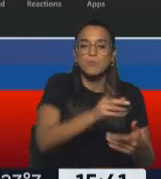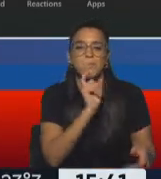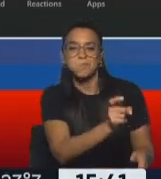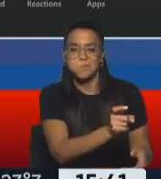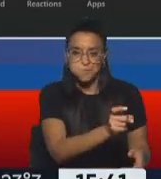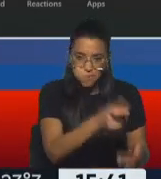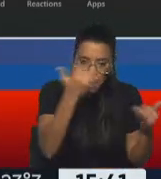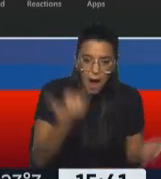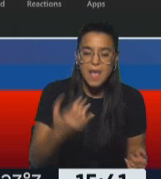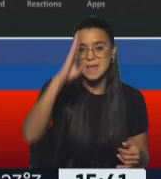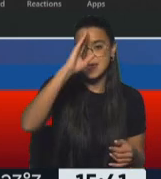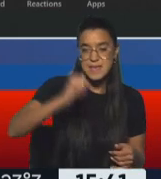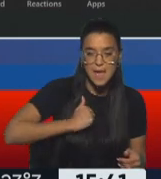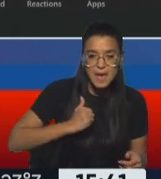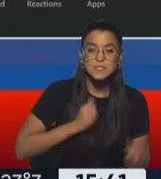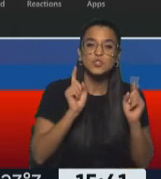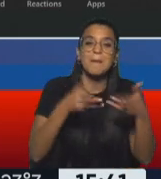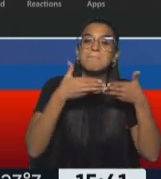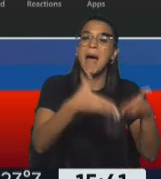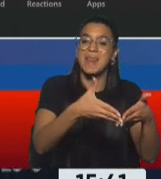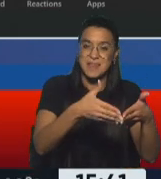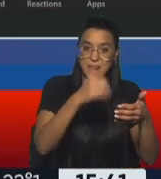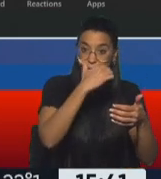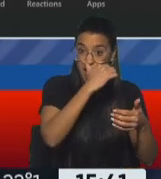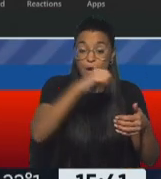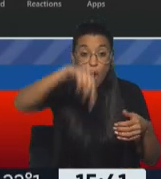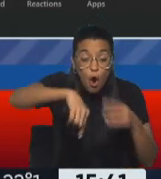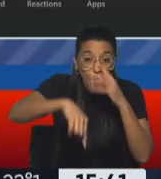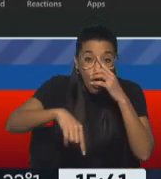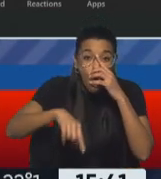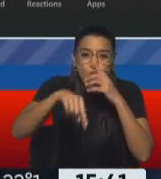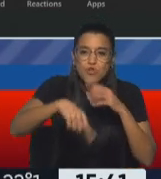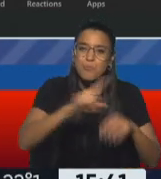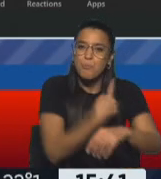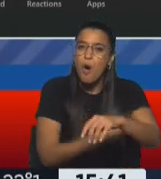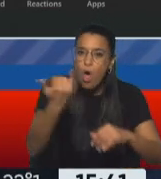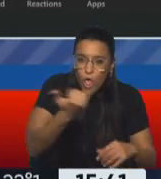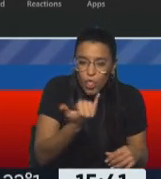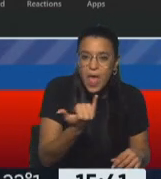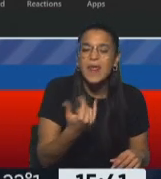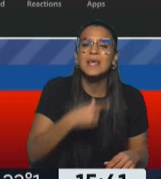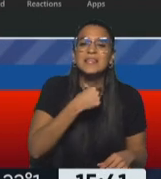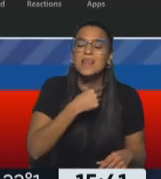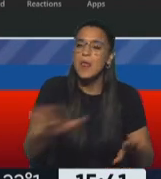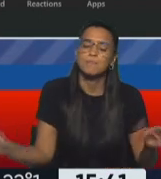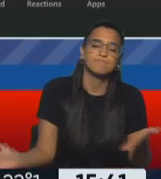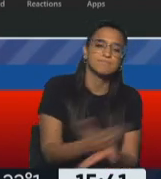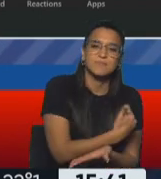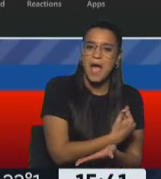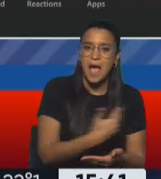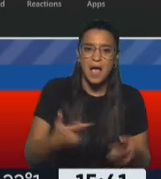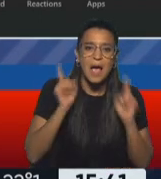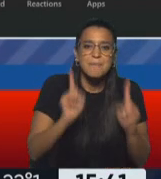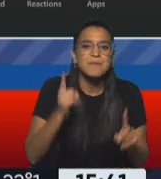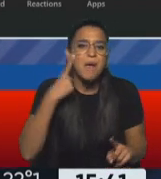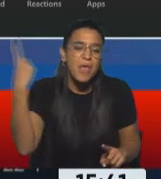de parte del Ejército y de la Marina, que hoy en día tienen bastante poder y que quieren borrar todo vestigio